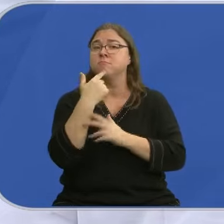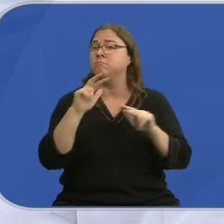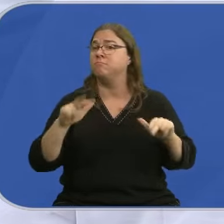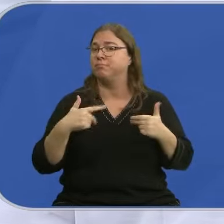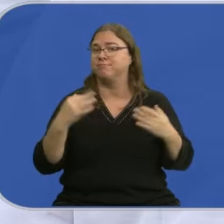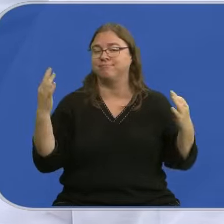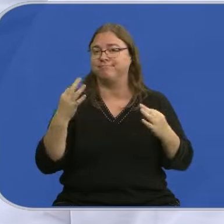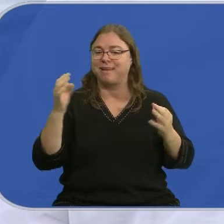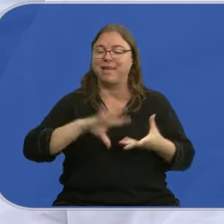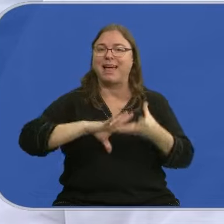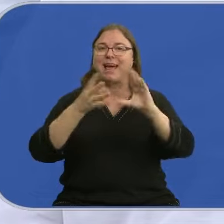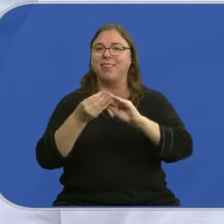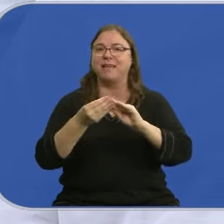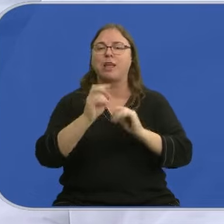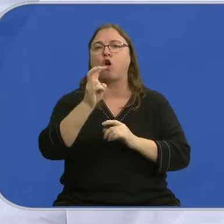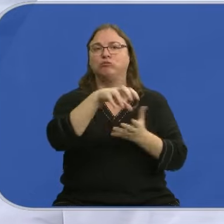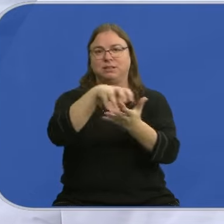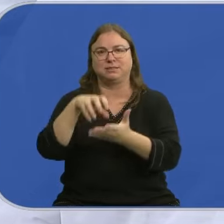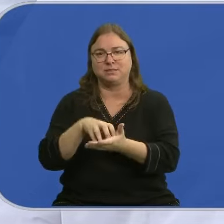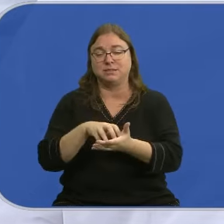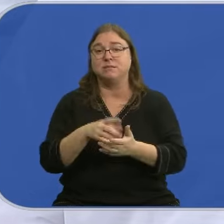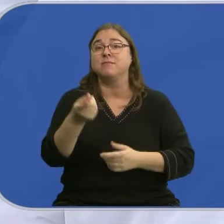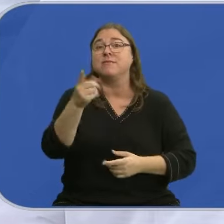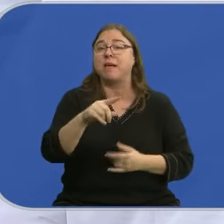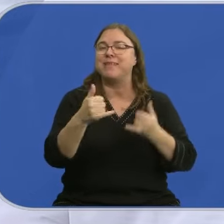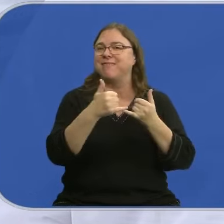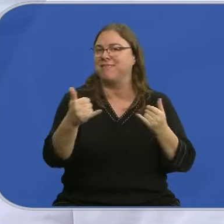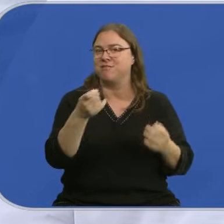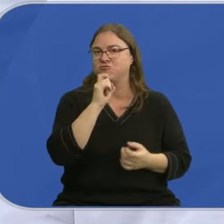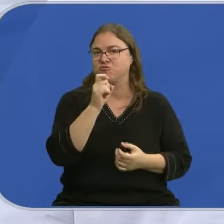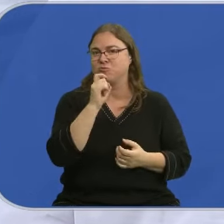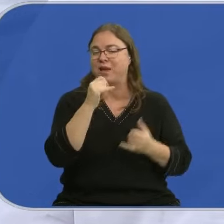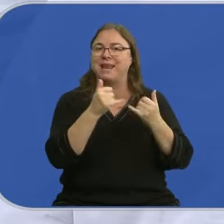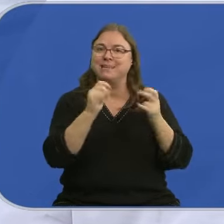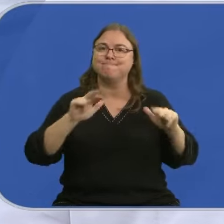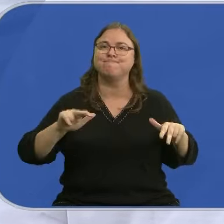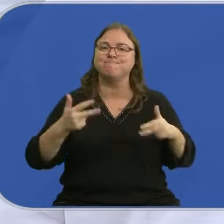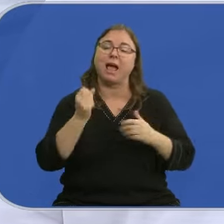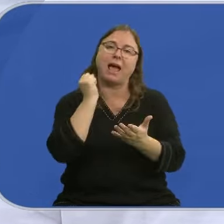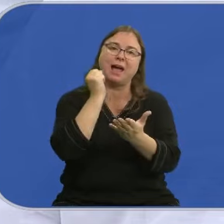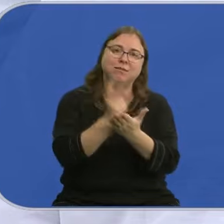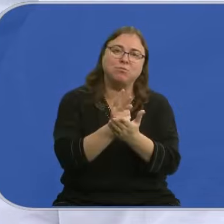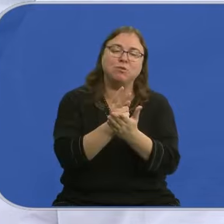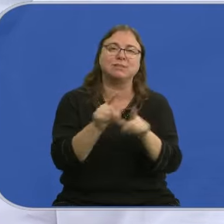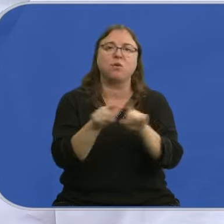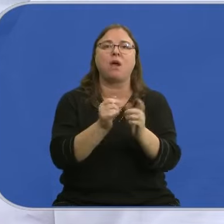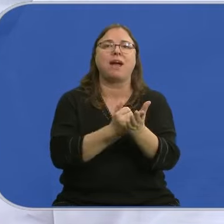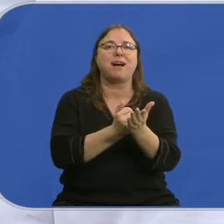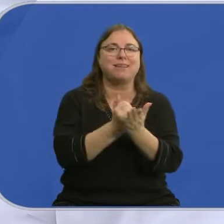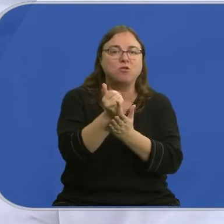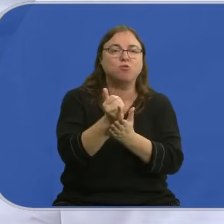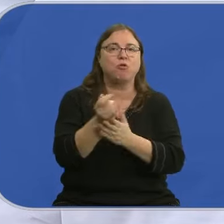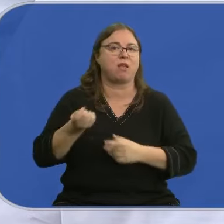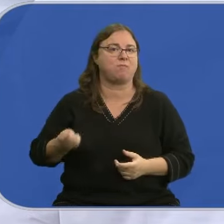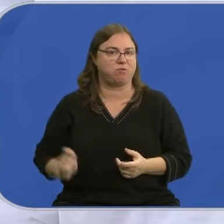permitimos la adaptación de otras instalaciones. Asimismo son líneas que permiten esa apuesta por esa agricultura, esa